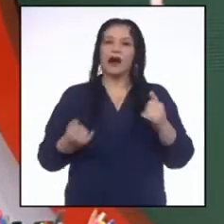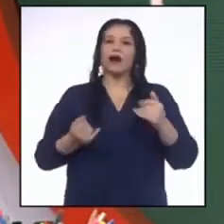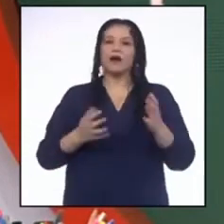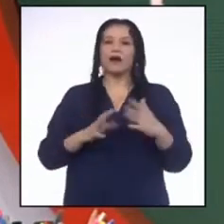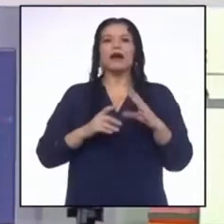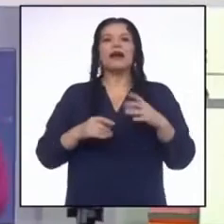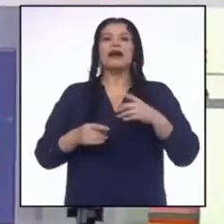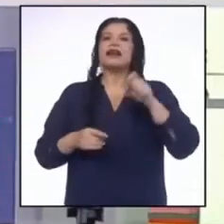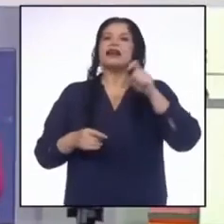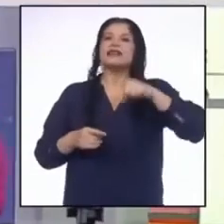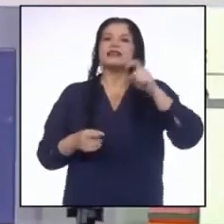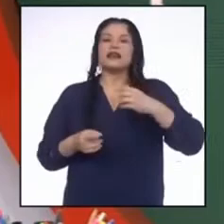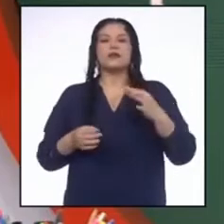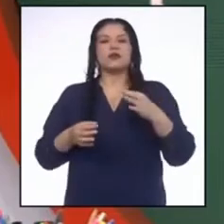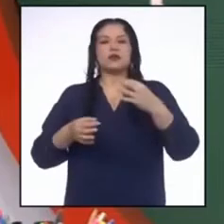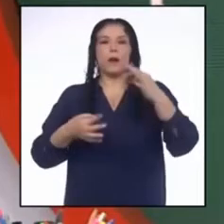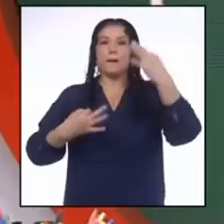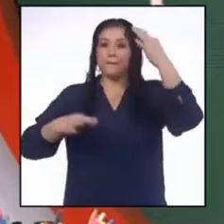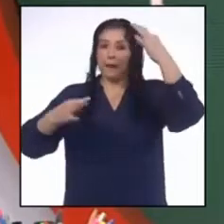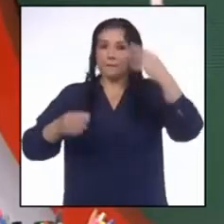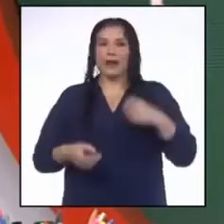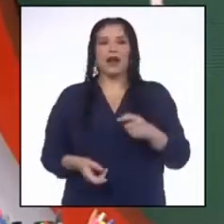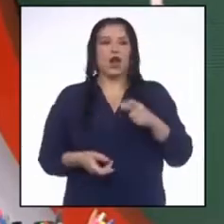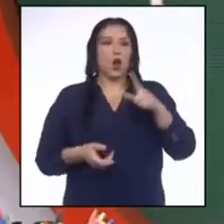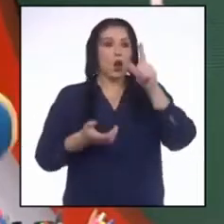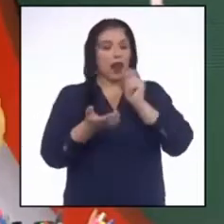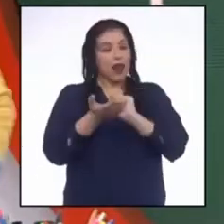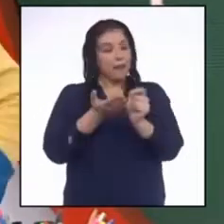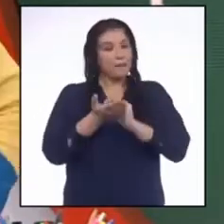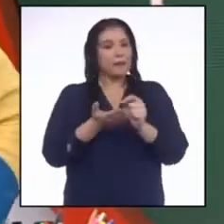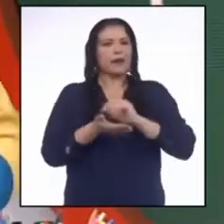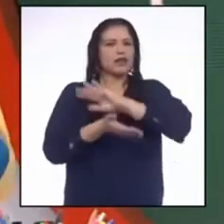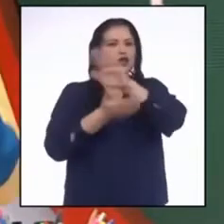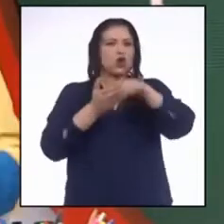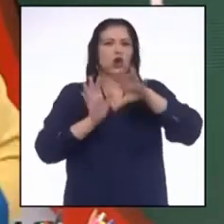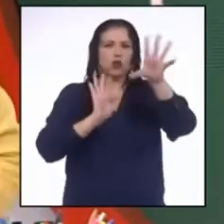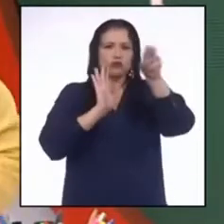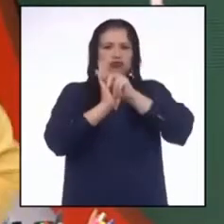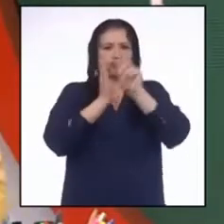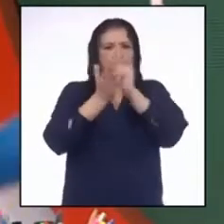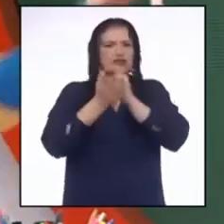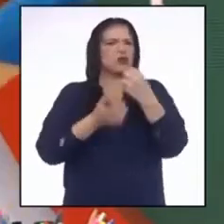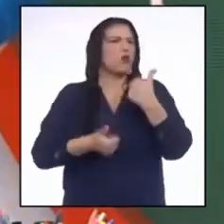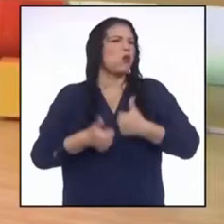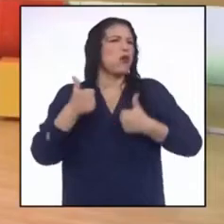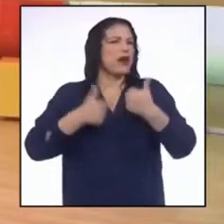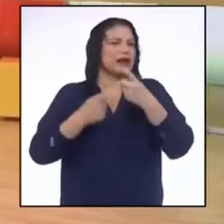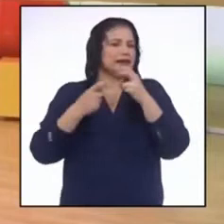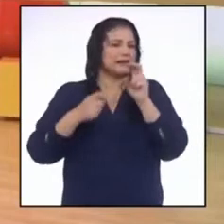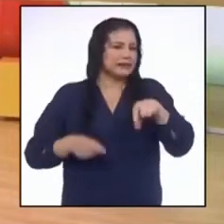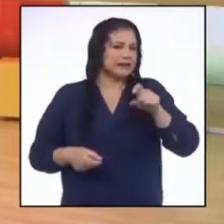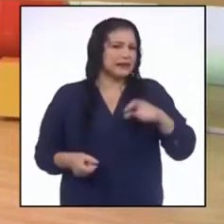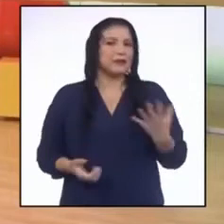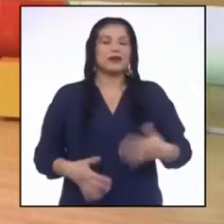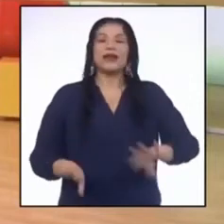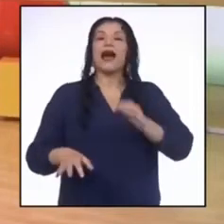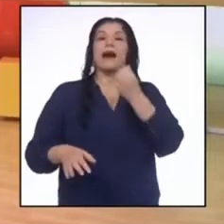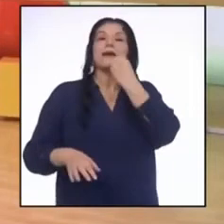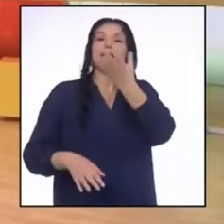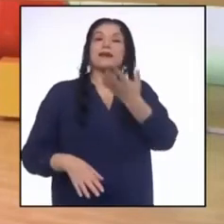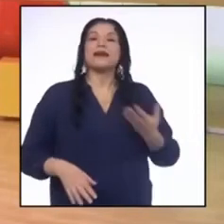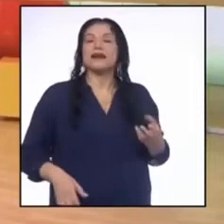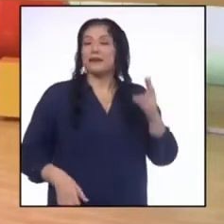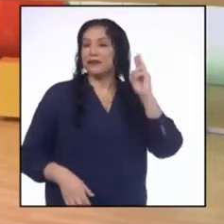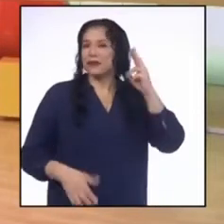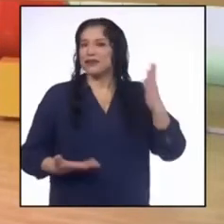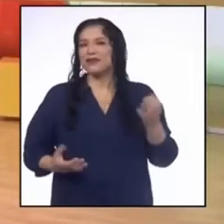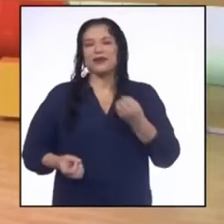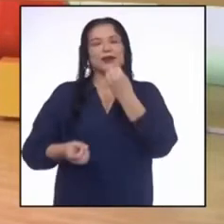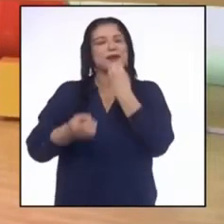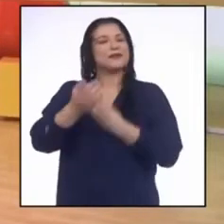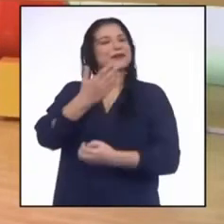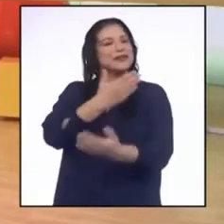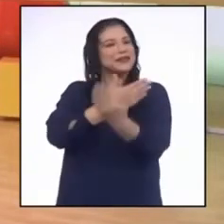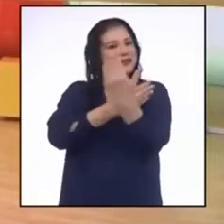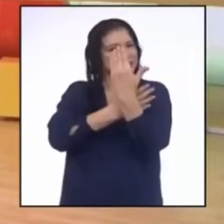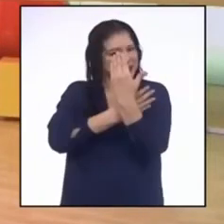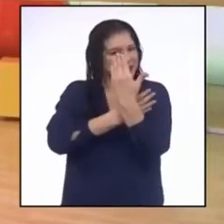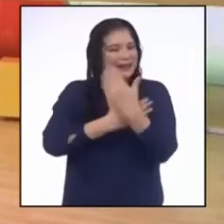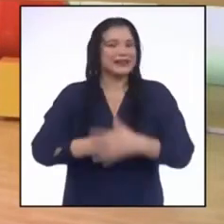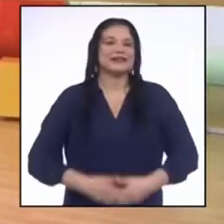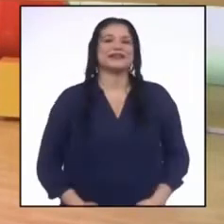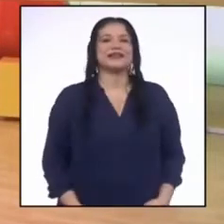por un papel y un lápiz para tomar nota de todo lo que necesitemos, porque ya llegó la profesora. ¡Buenos días,